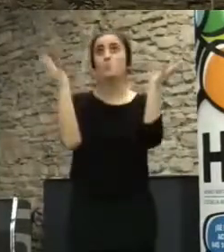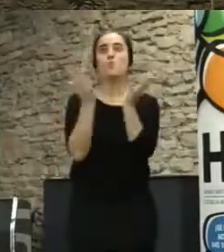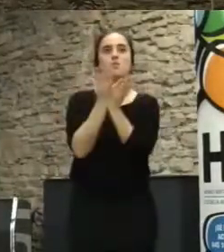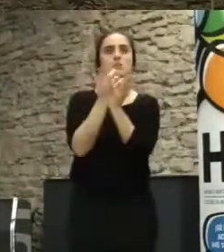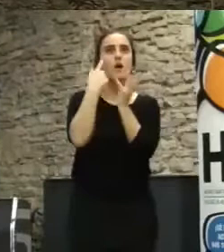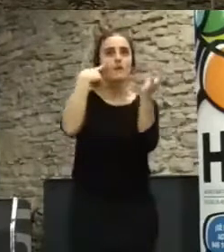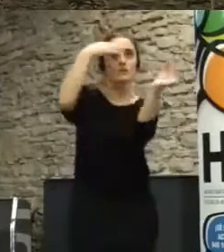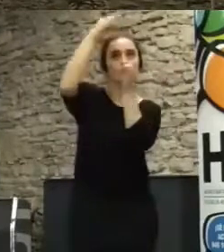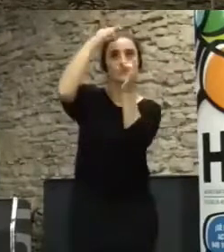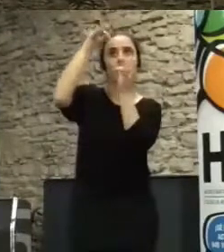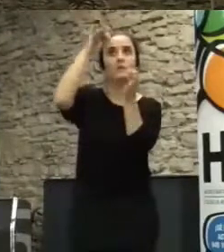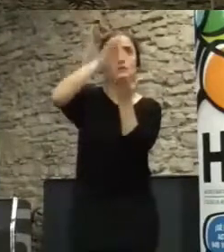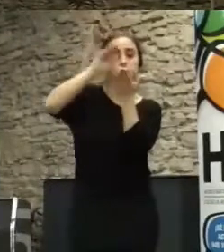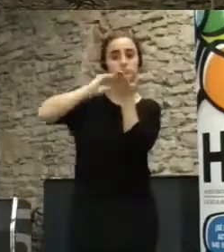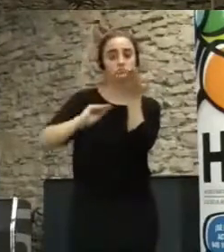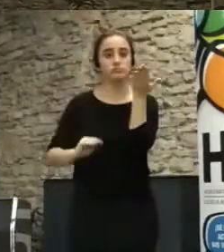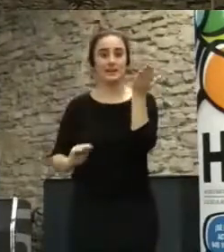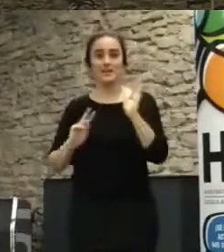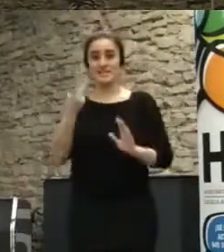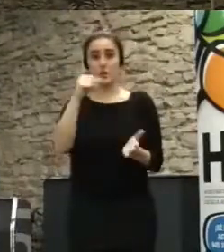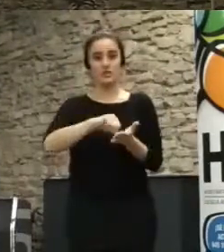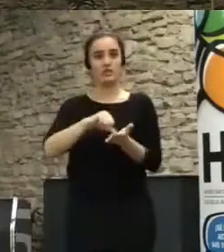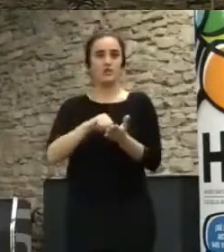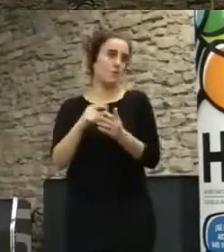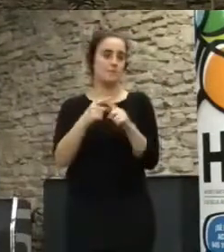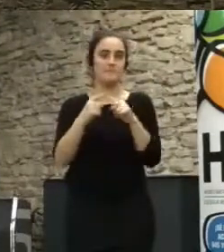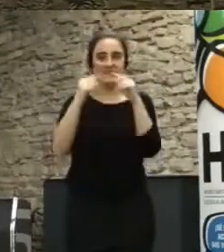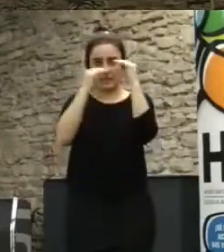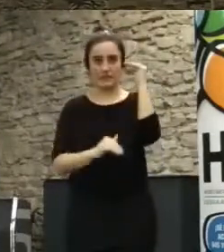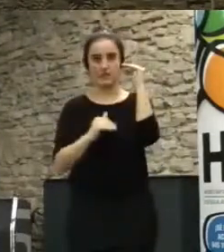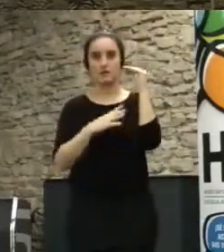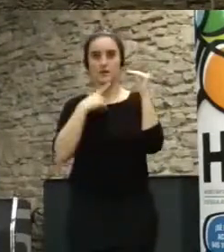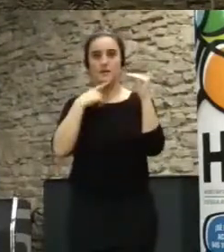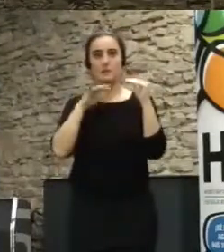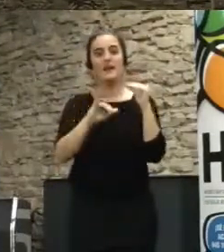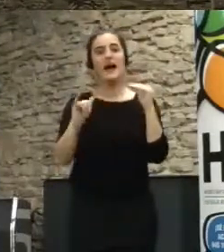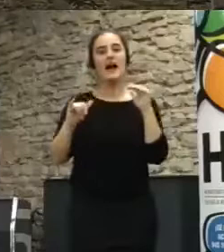está como a menos de la mitad. Bogotá, Ciudad de México. O sea, realmente hay un ecostema muy grande.